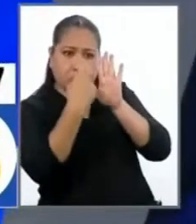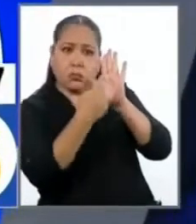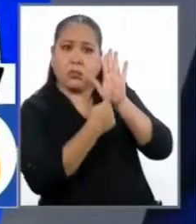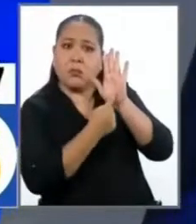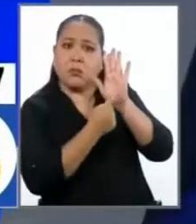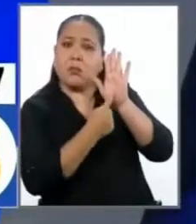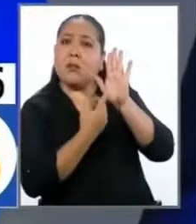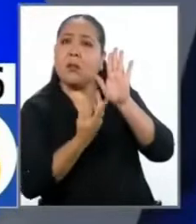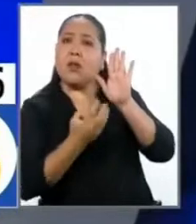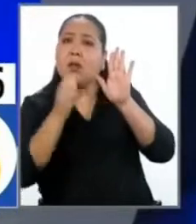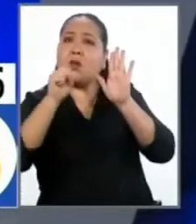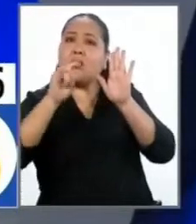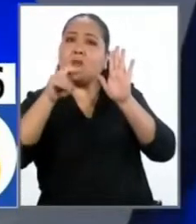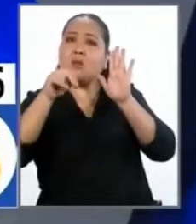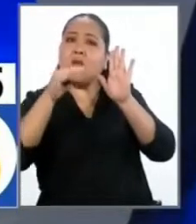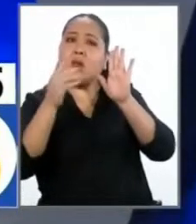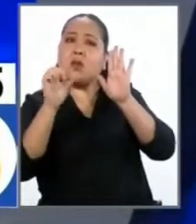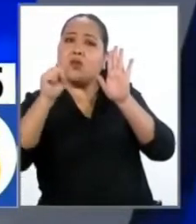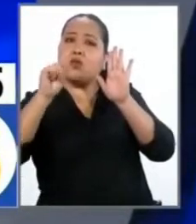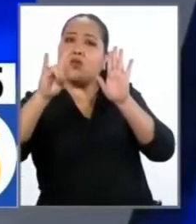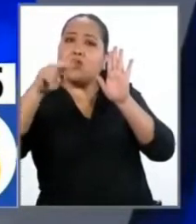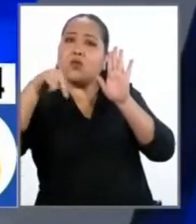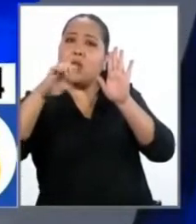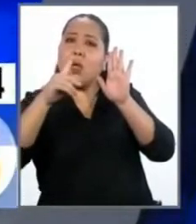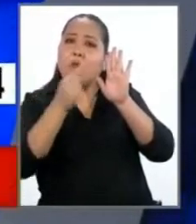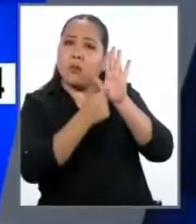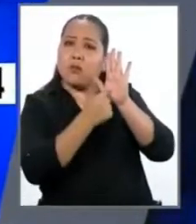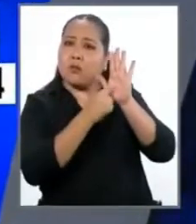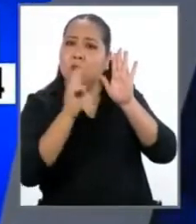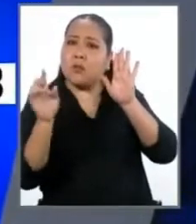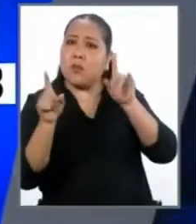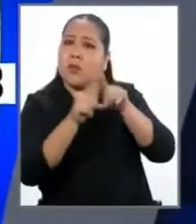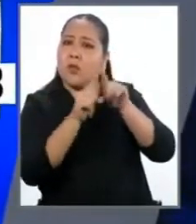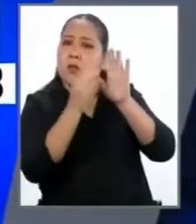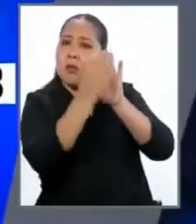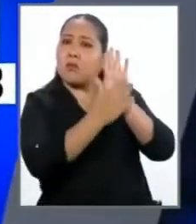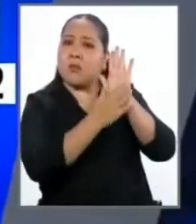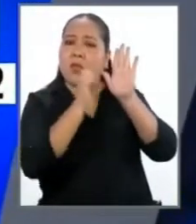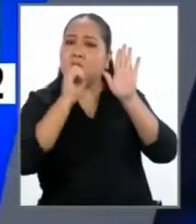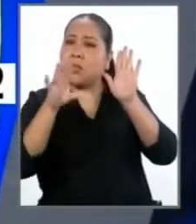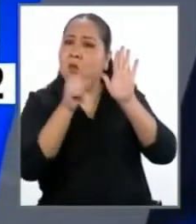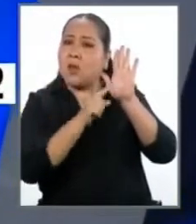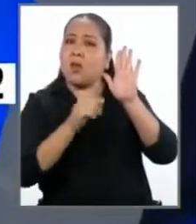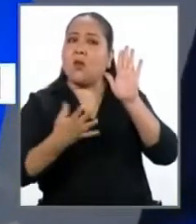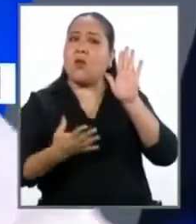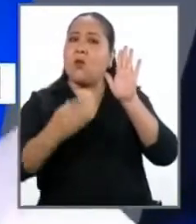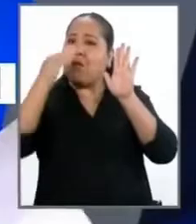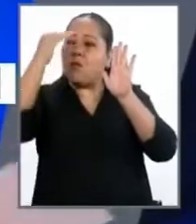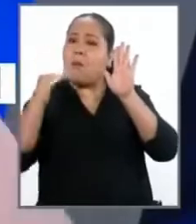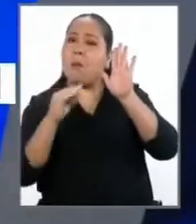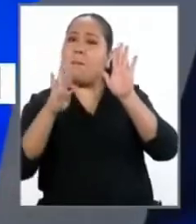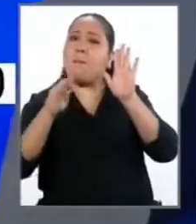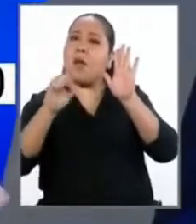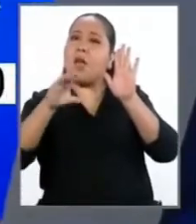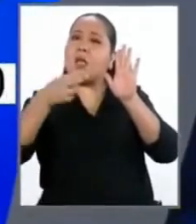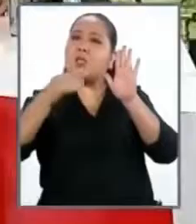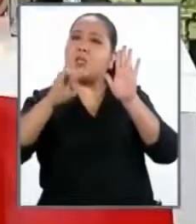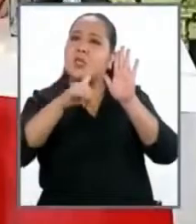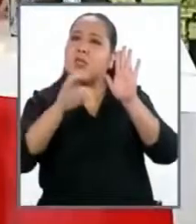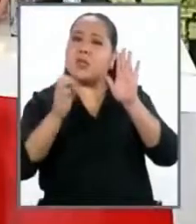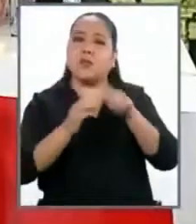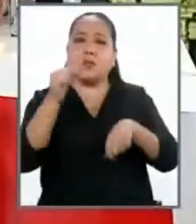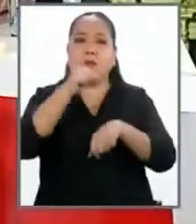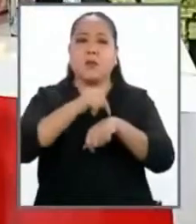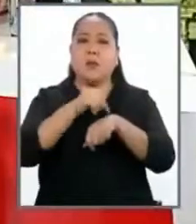que está en Sinedo. Muy bien. El Sinedo también acá está... El Sinedo dice que solamente tiene grado de bachiller y su declaración...